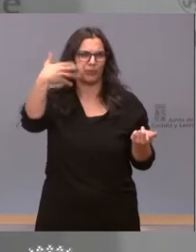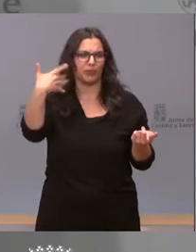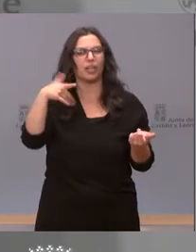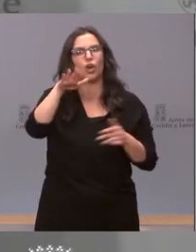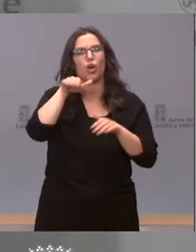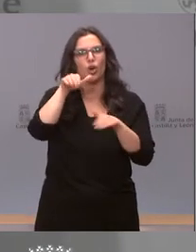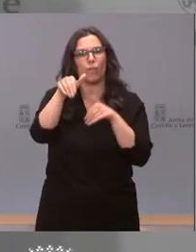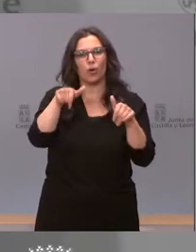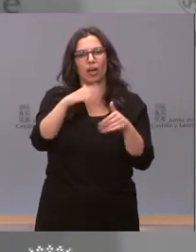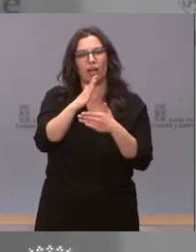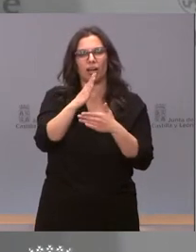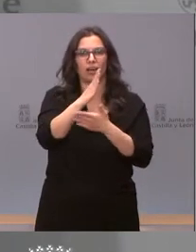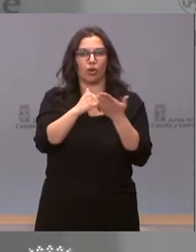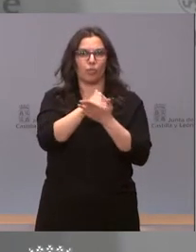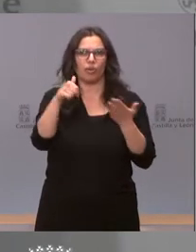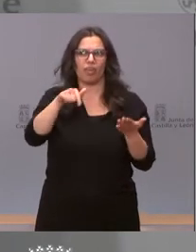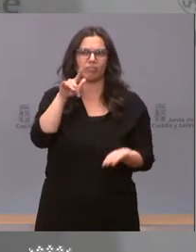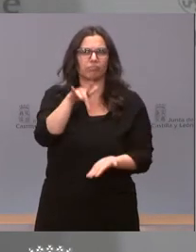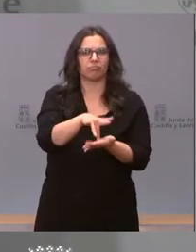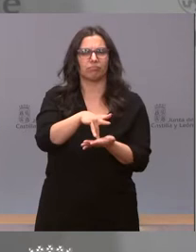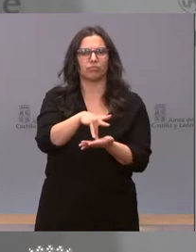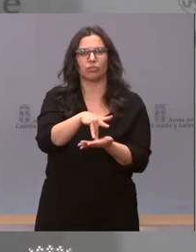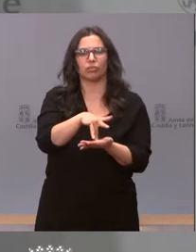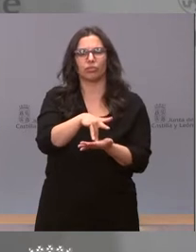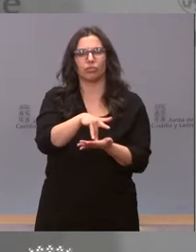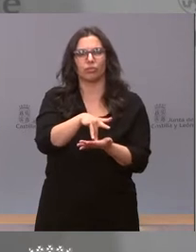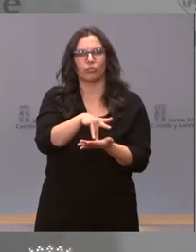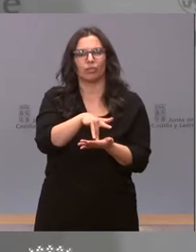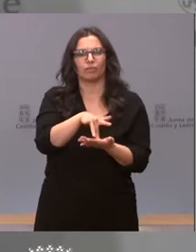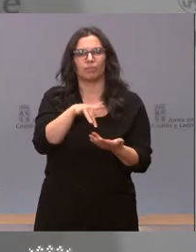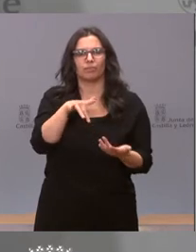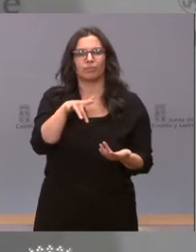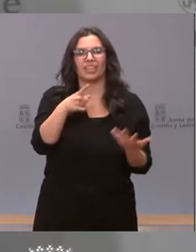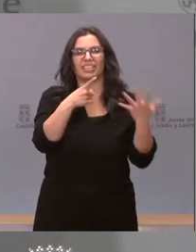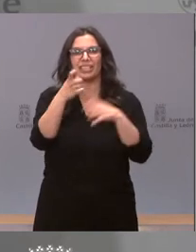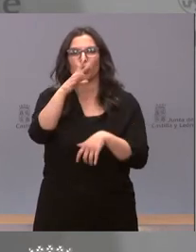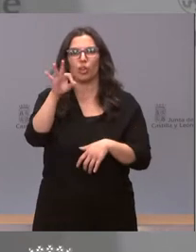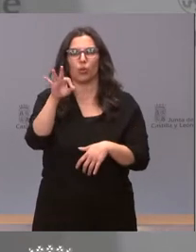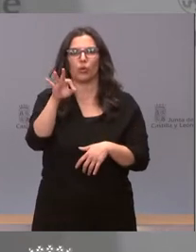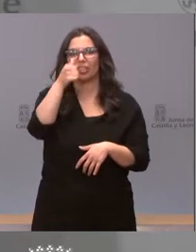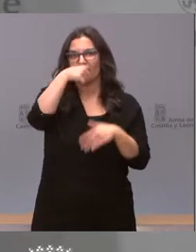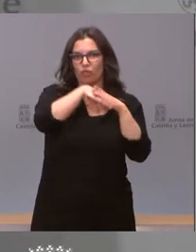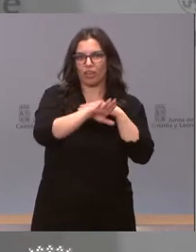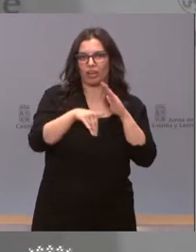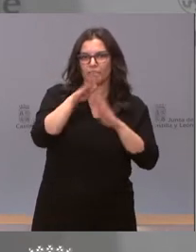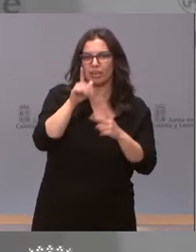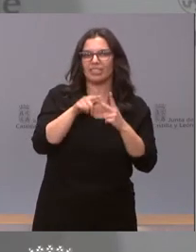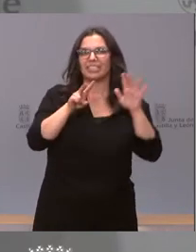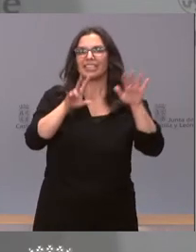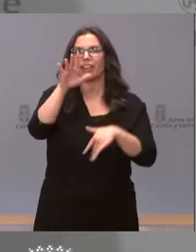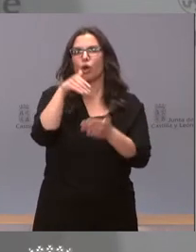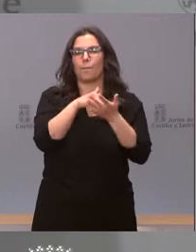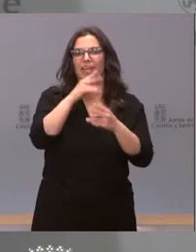en una comunidad que cuenta con más de 650 bodegas, 75.000 hectáreas